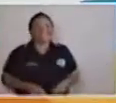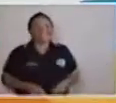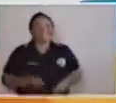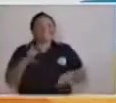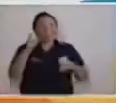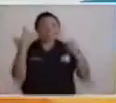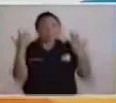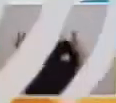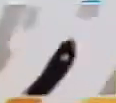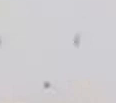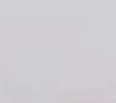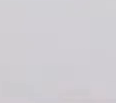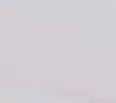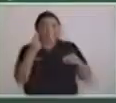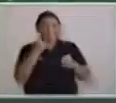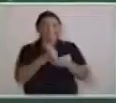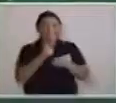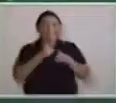¡Muy bien, Chiva